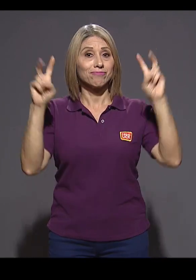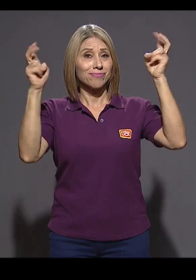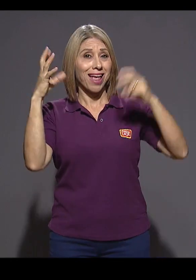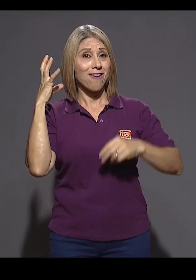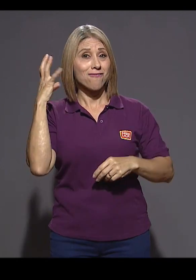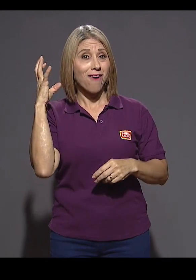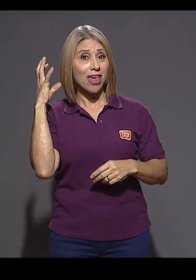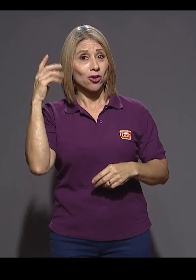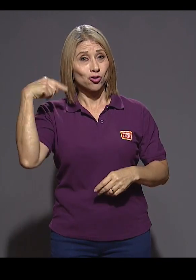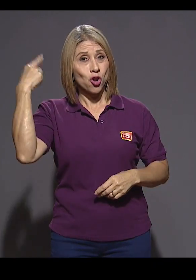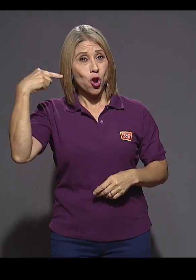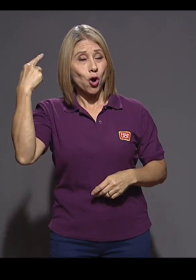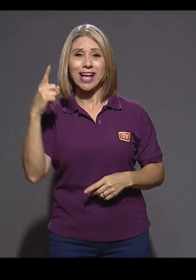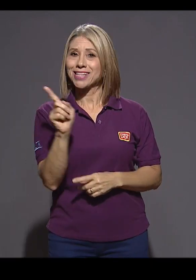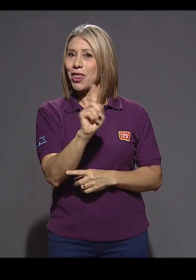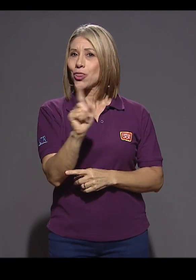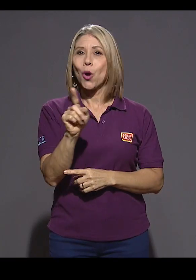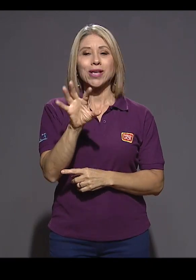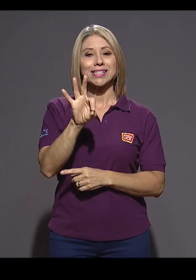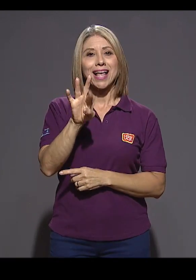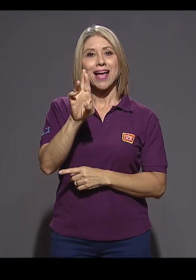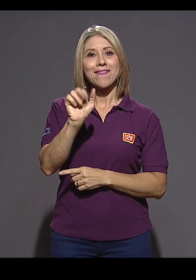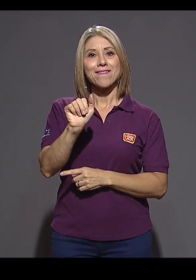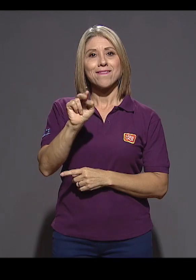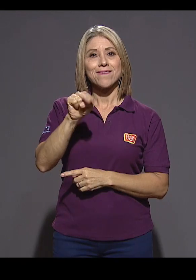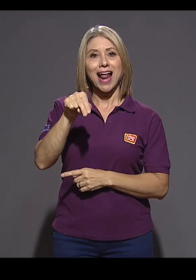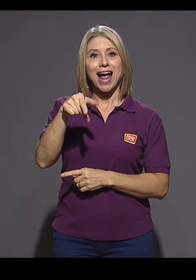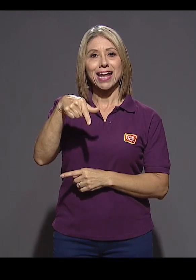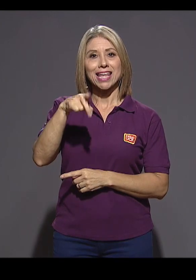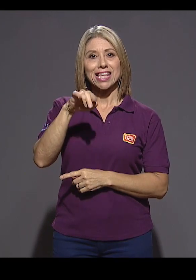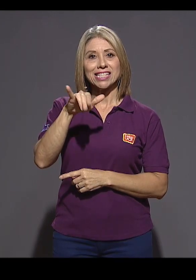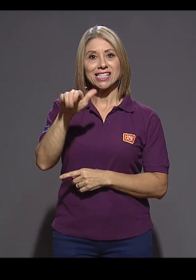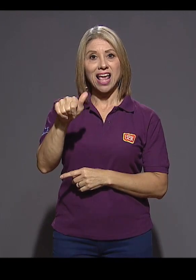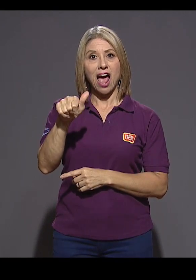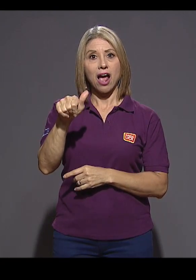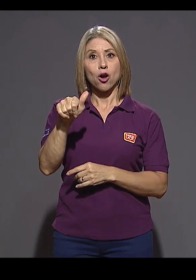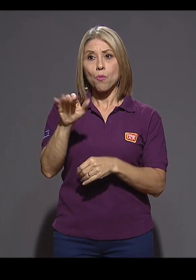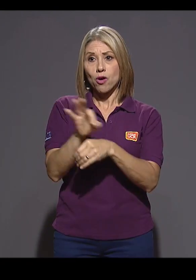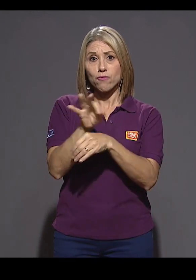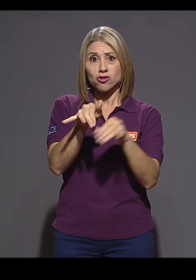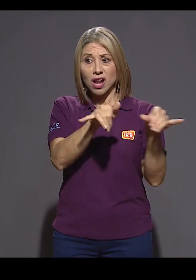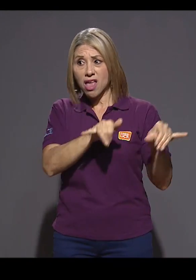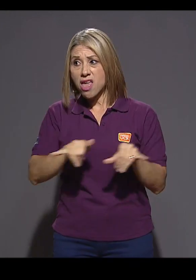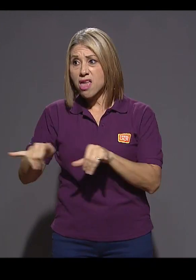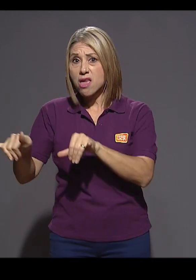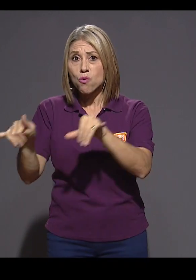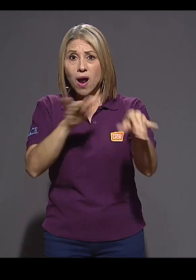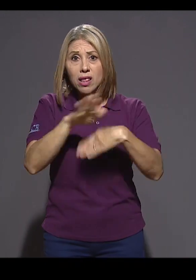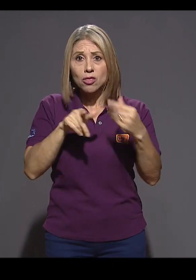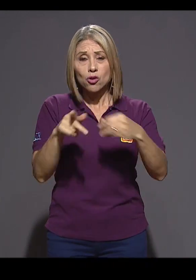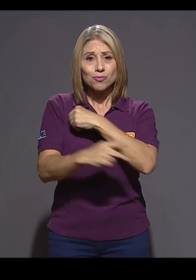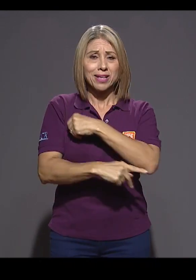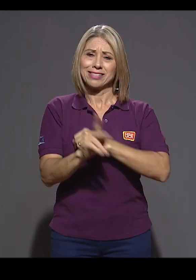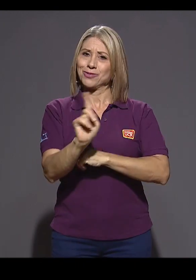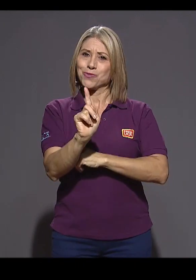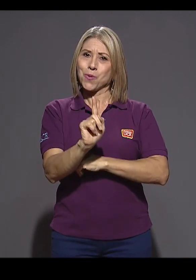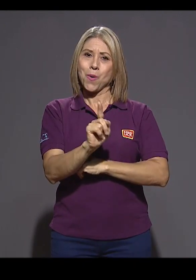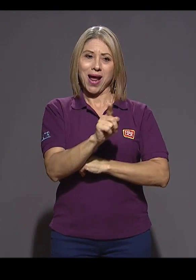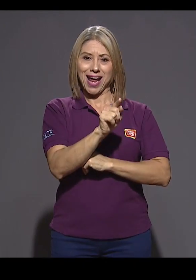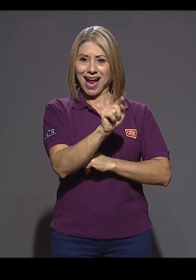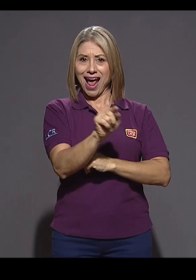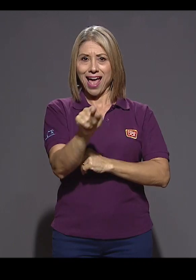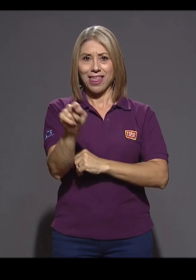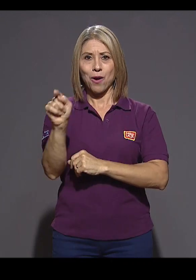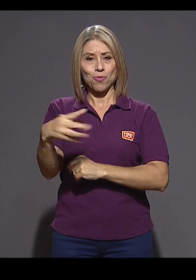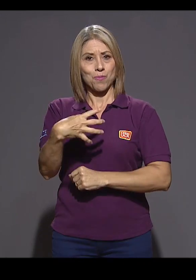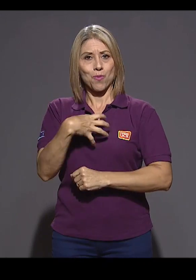franquicia, es decir, las radios no funcionan igual en todas partes. Cada una tiene su propio proceso porque justamente también así